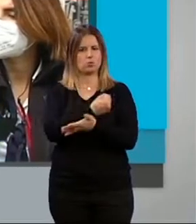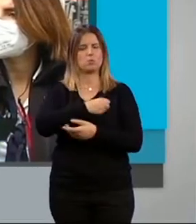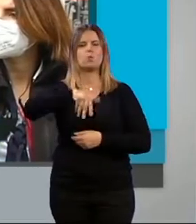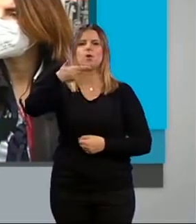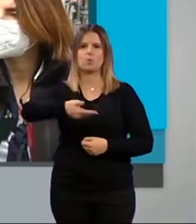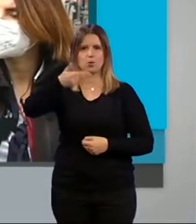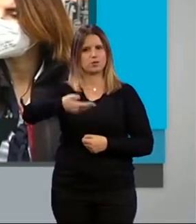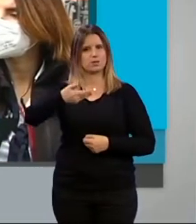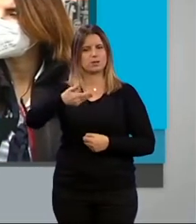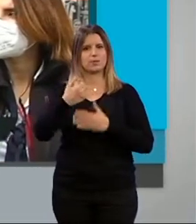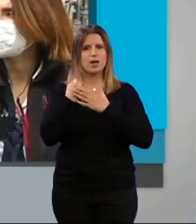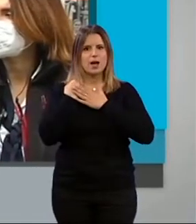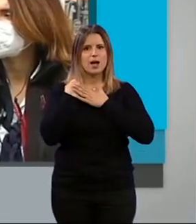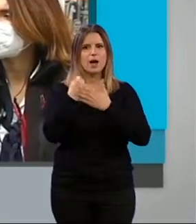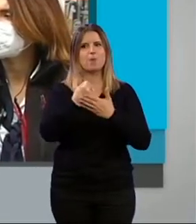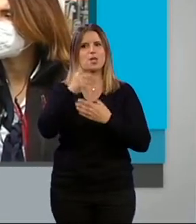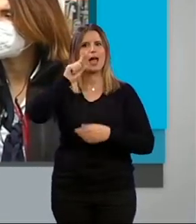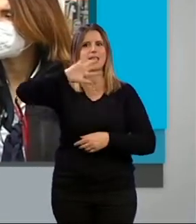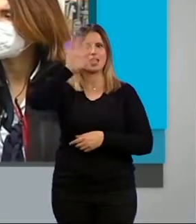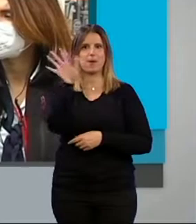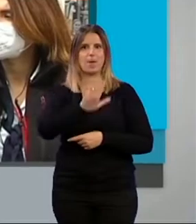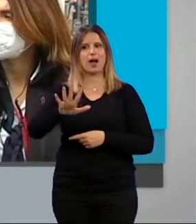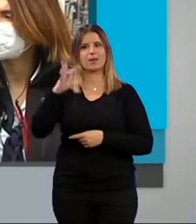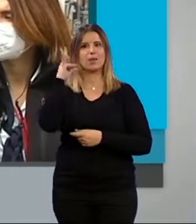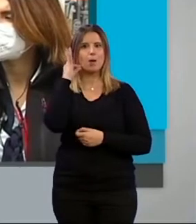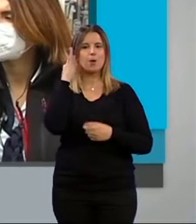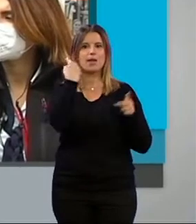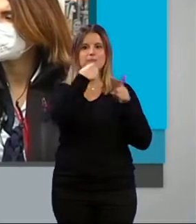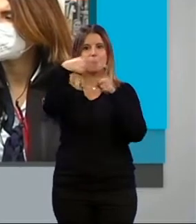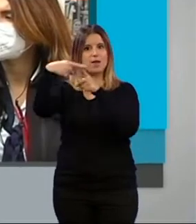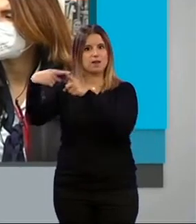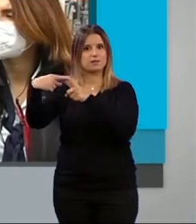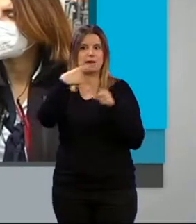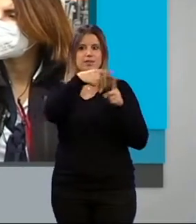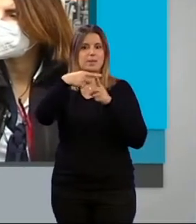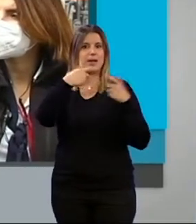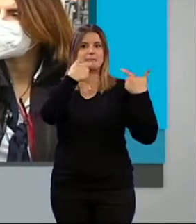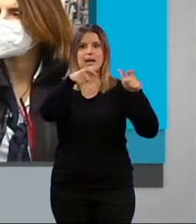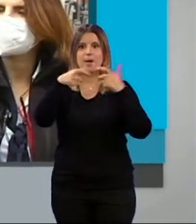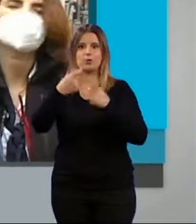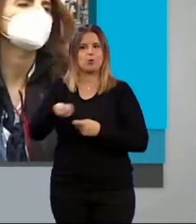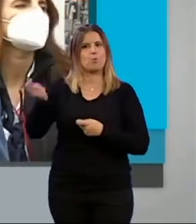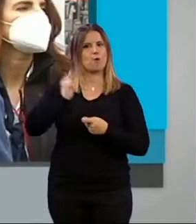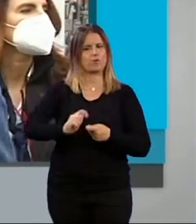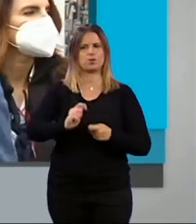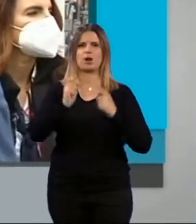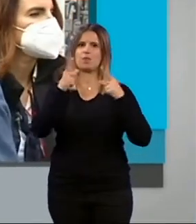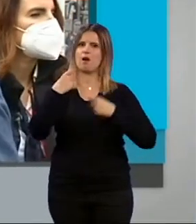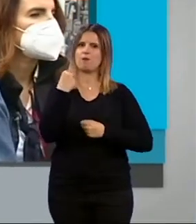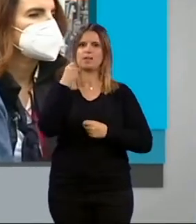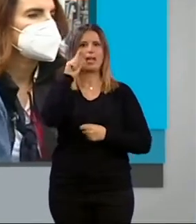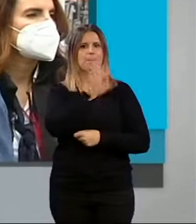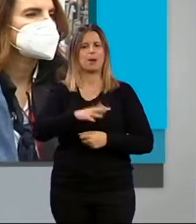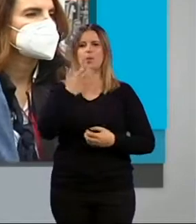muy importante, reforzar la imagen de las mujeres en distintos ámbitos profesionales, como es por ejemplo la